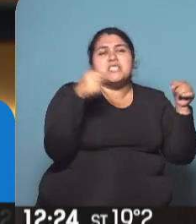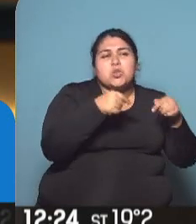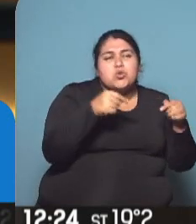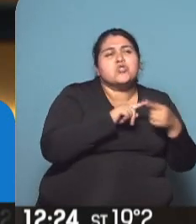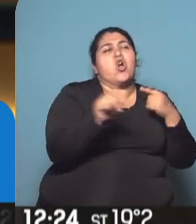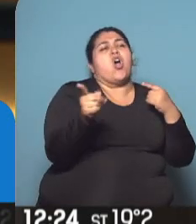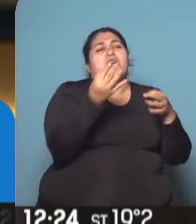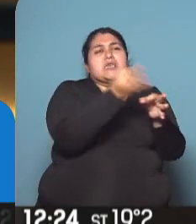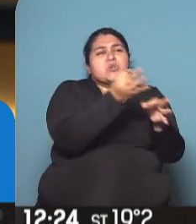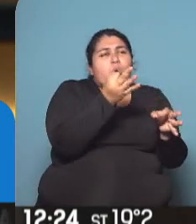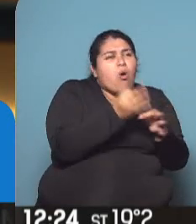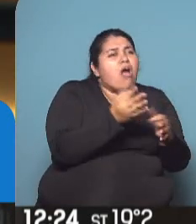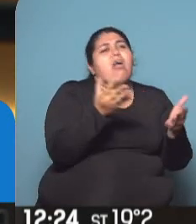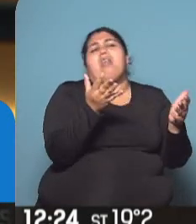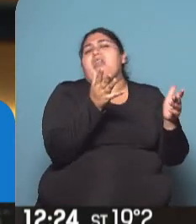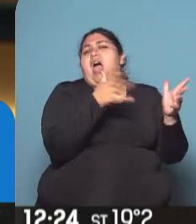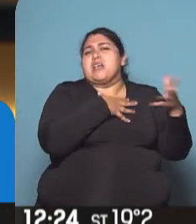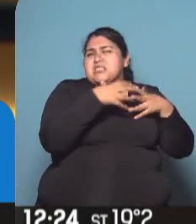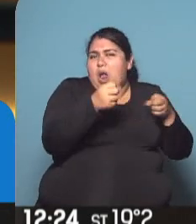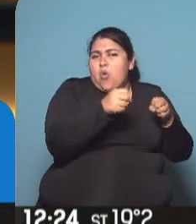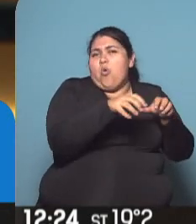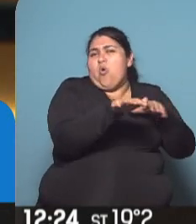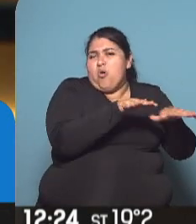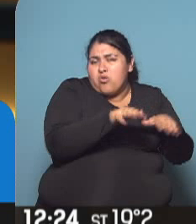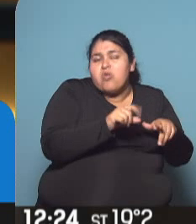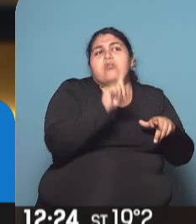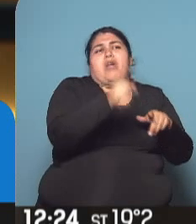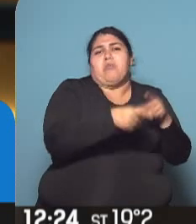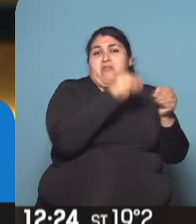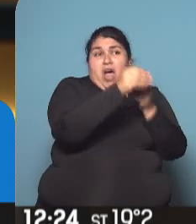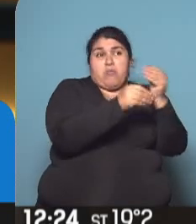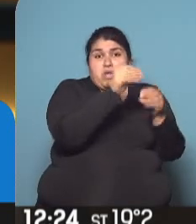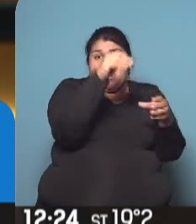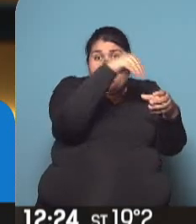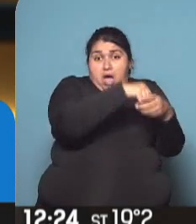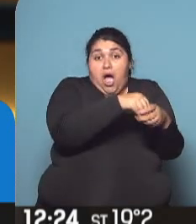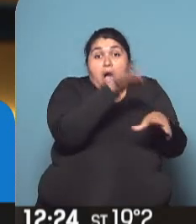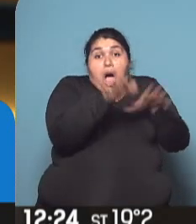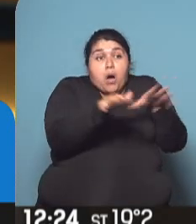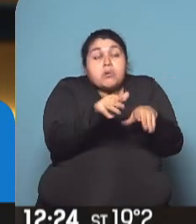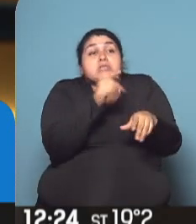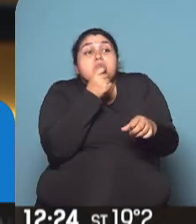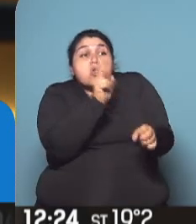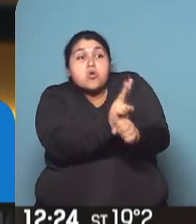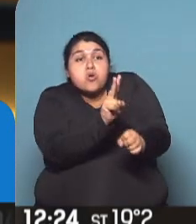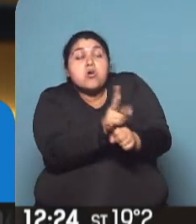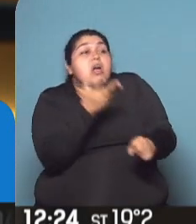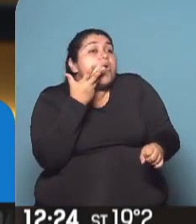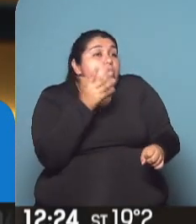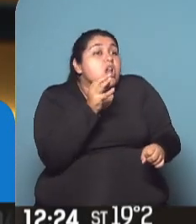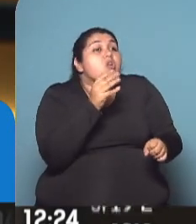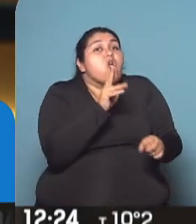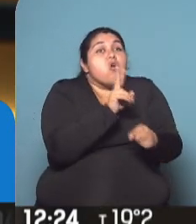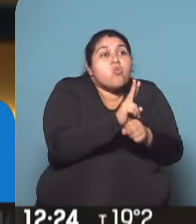escuelas, a los efectores de salud, a las familias ampliadas, a veces los niños que dan al cuidado de abuelos, de tíos o de